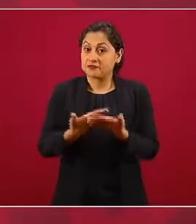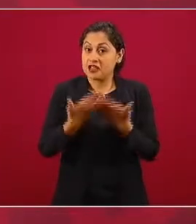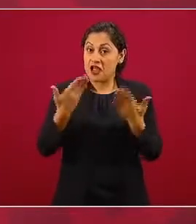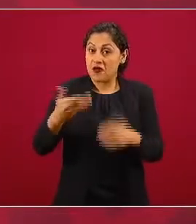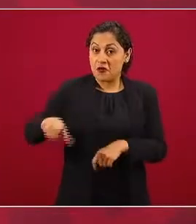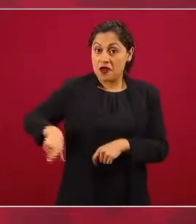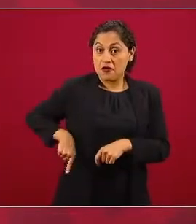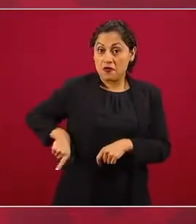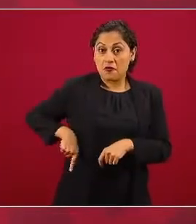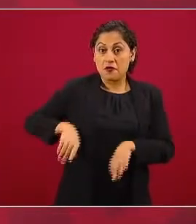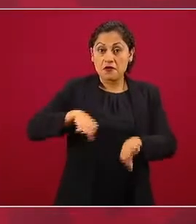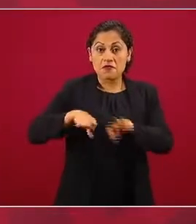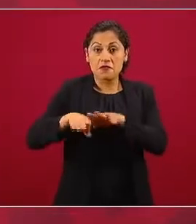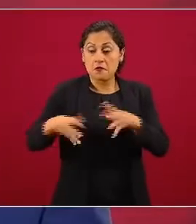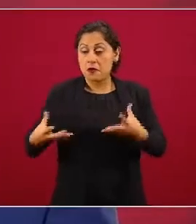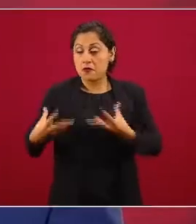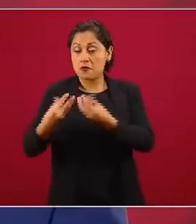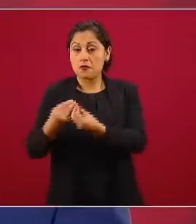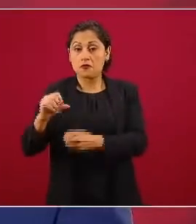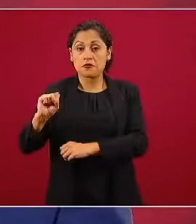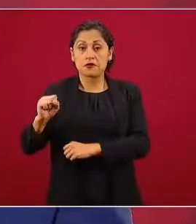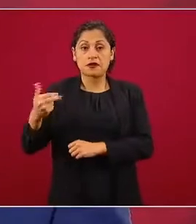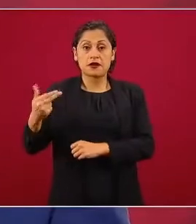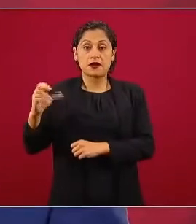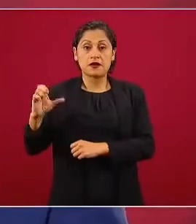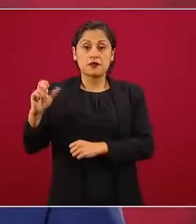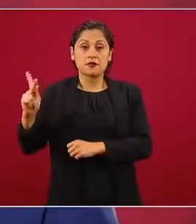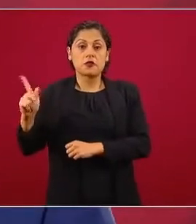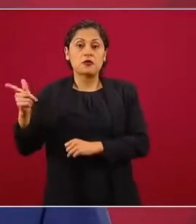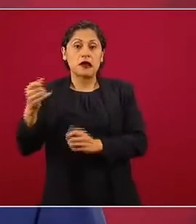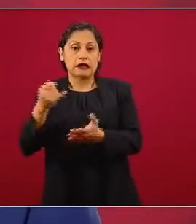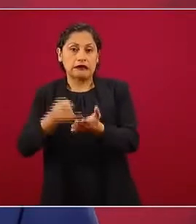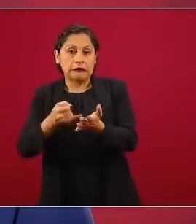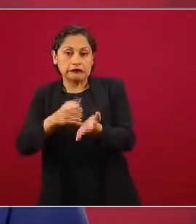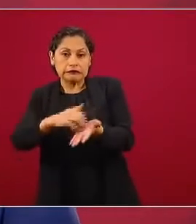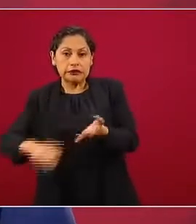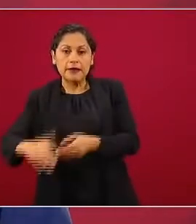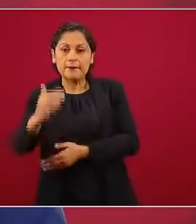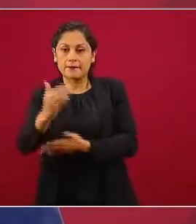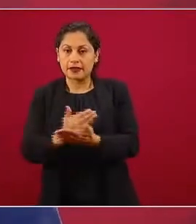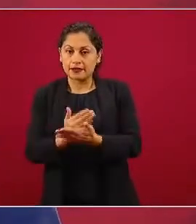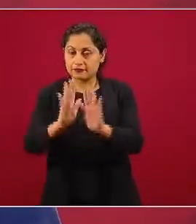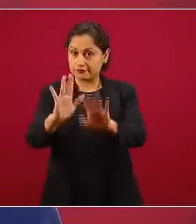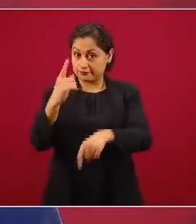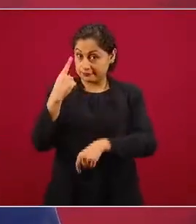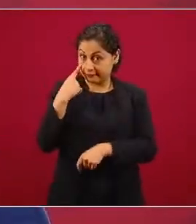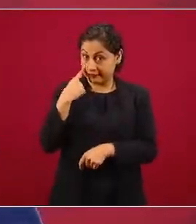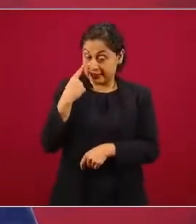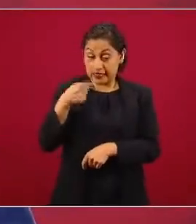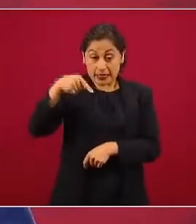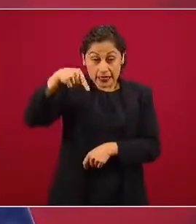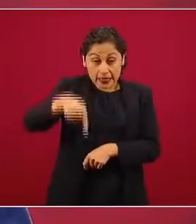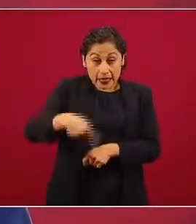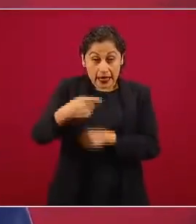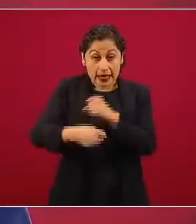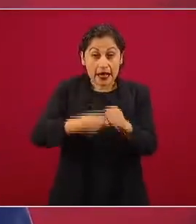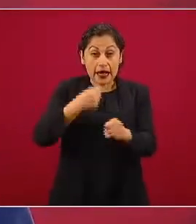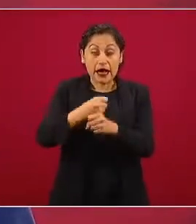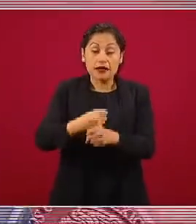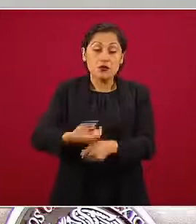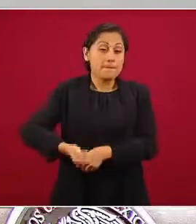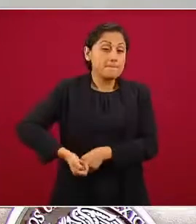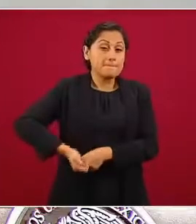través de la Secretaría de Hacienda en reducir las comisiones. Por ejemplo, en este año es la primera vez que todas las